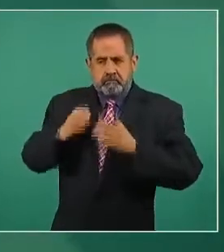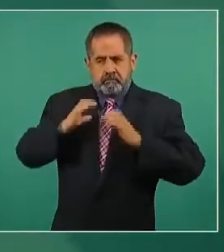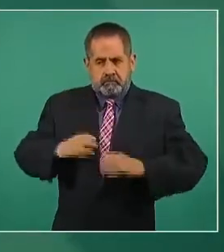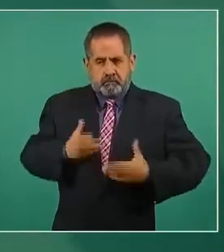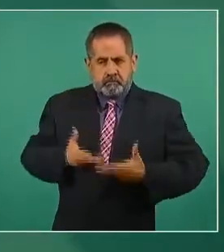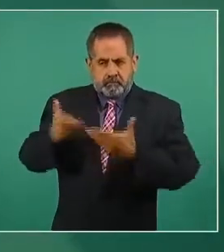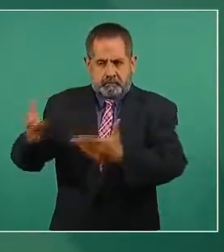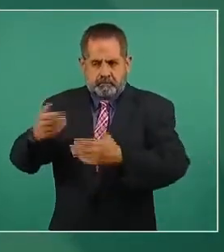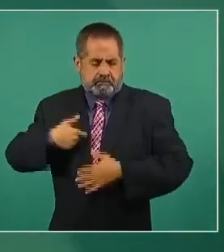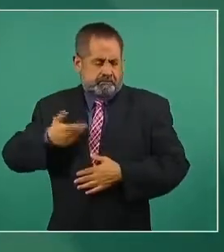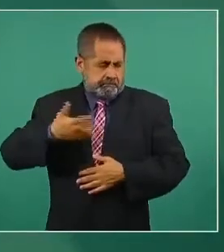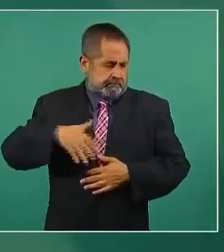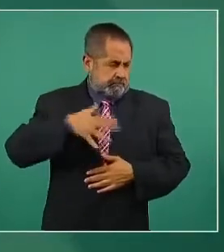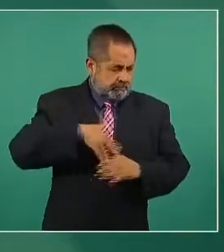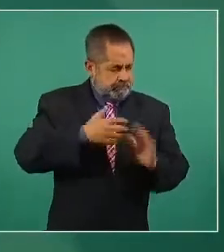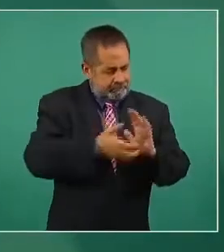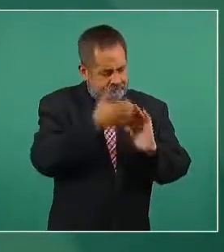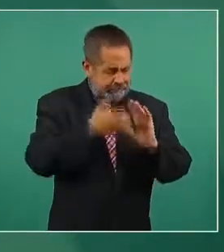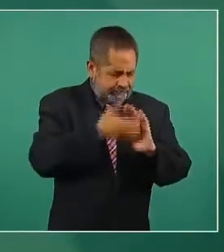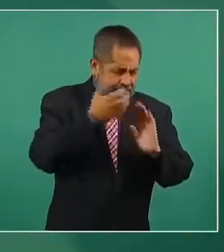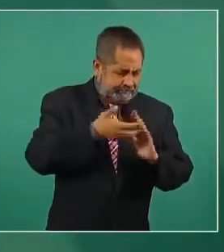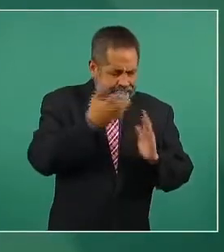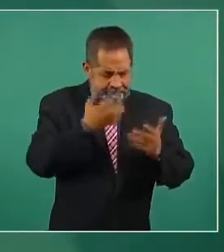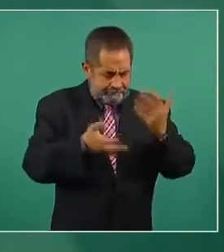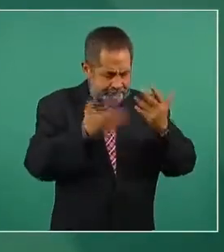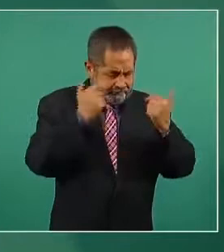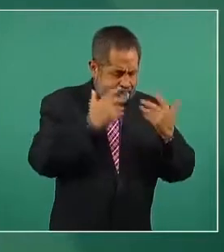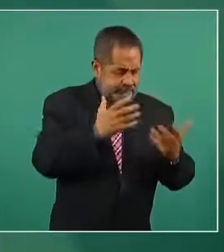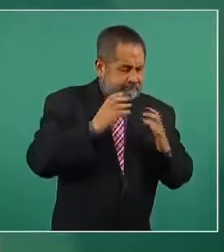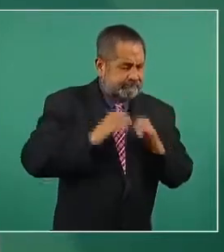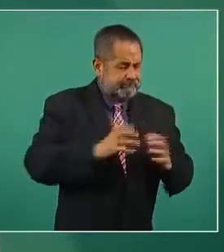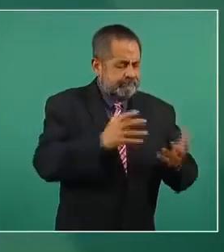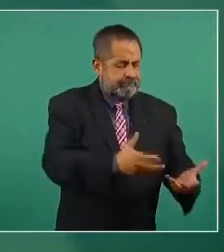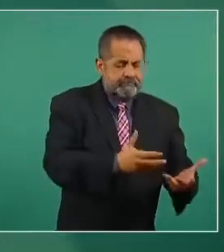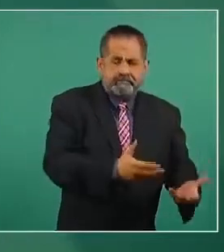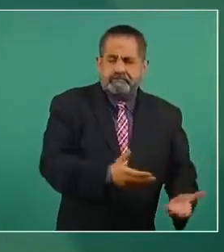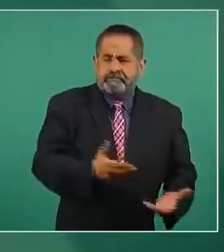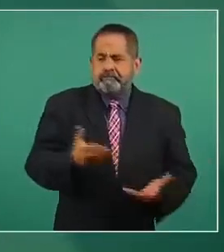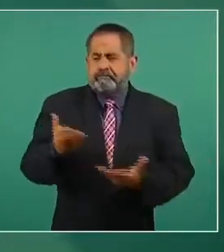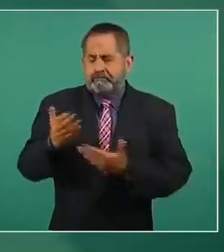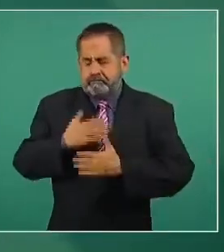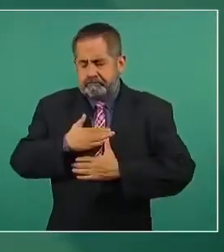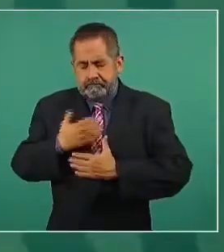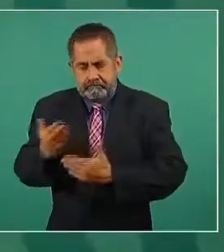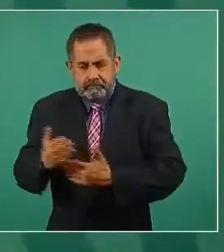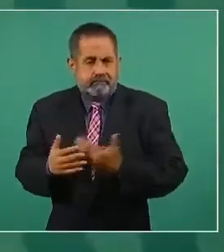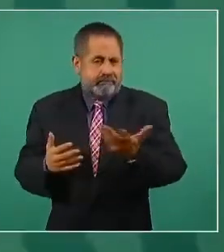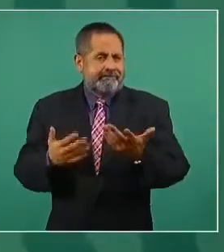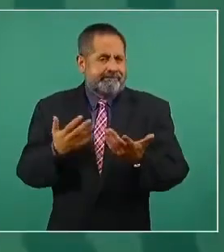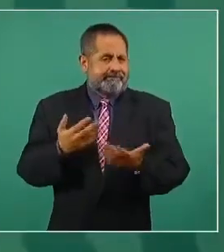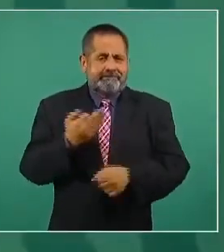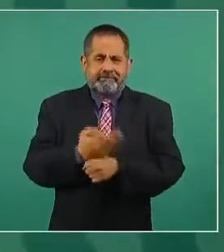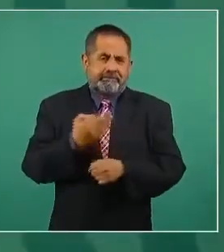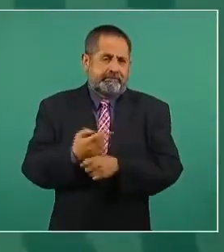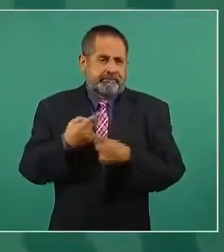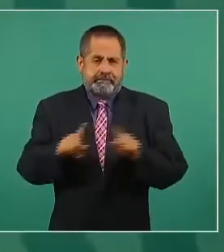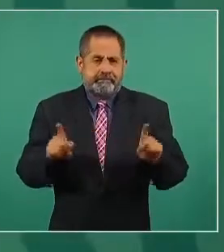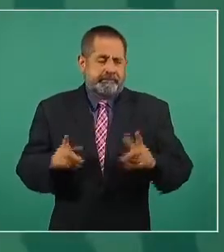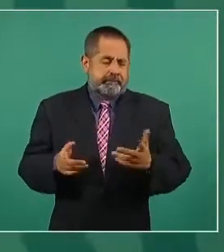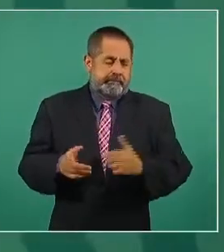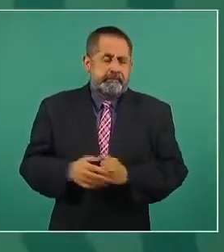familiares. Entonces, es completamente distinto. Y